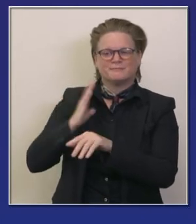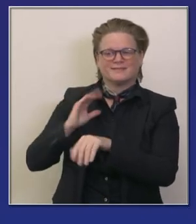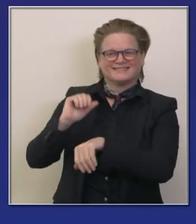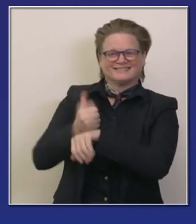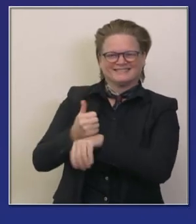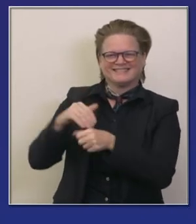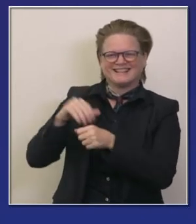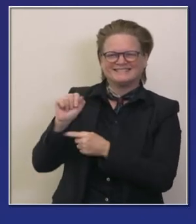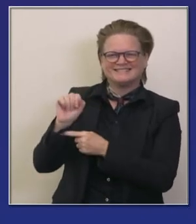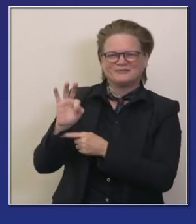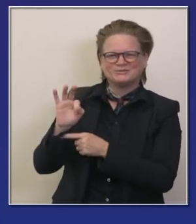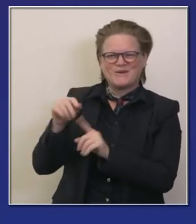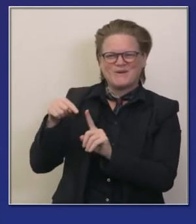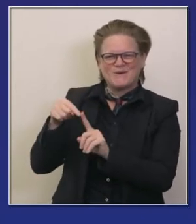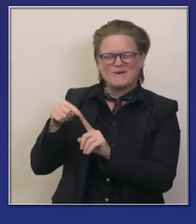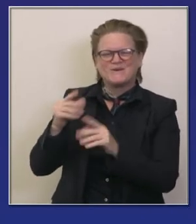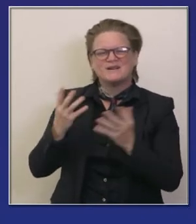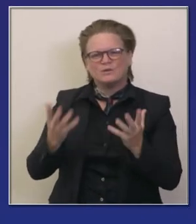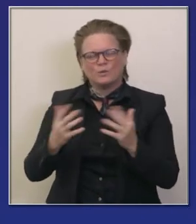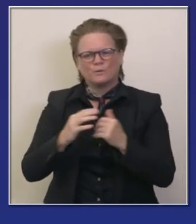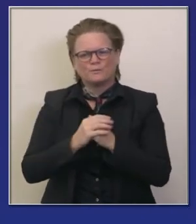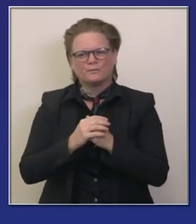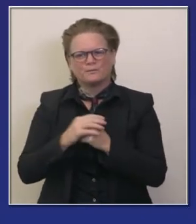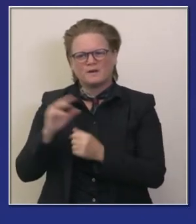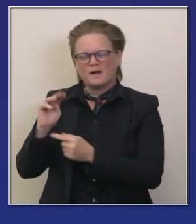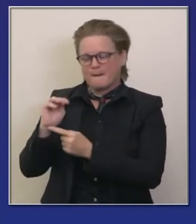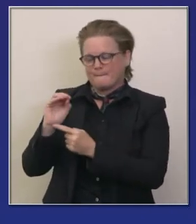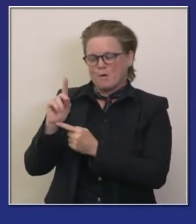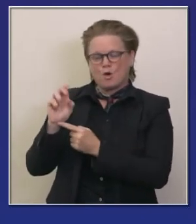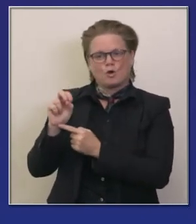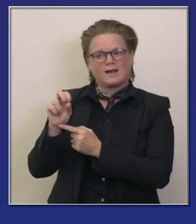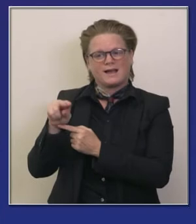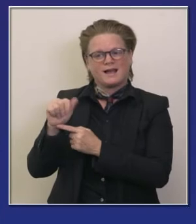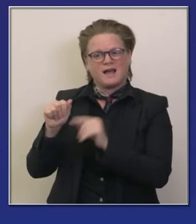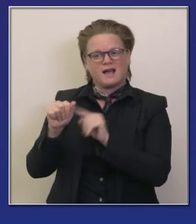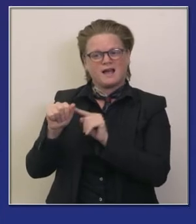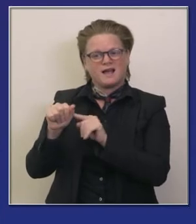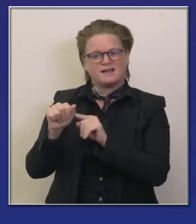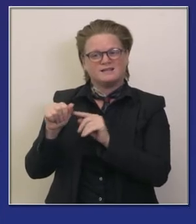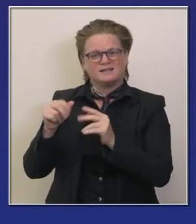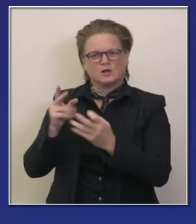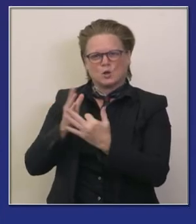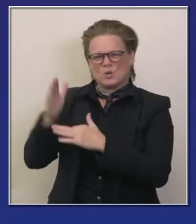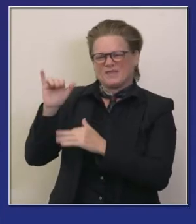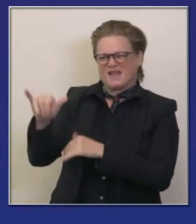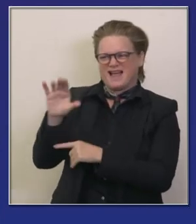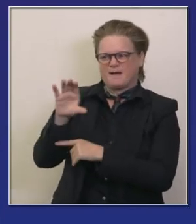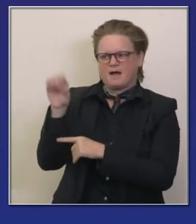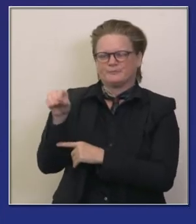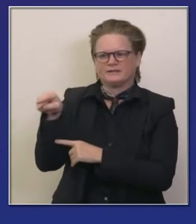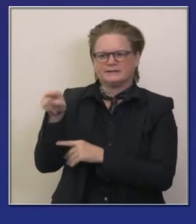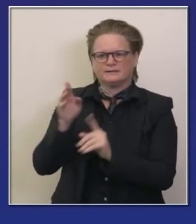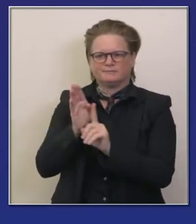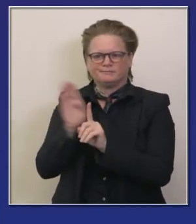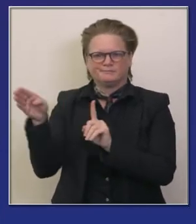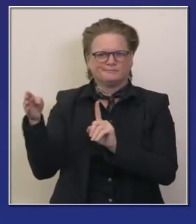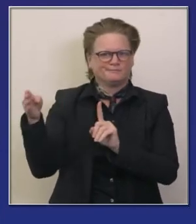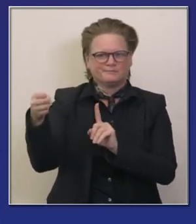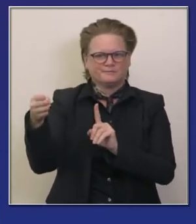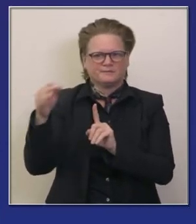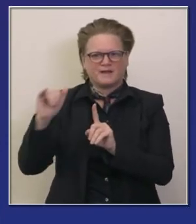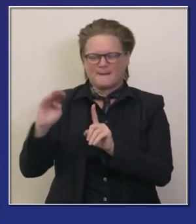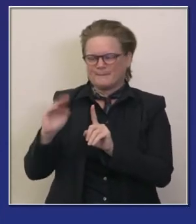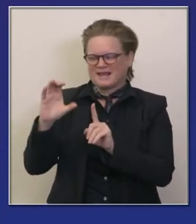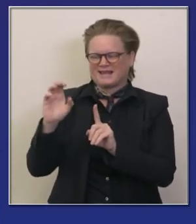ellos están bien posicionados como intermediario en sus protocolos de distribución estamos trabajando directamente con mckesson